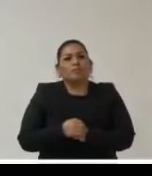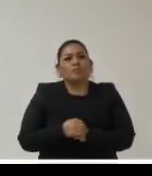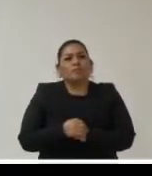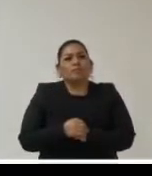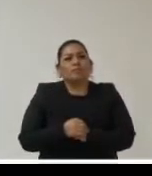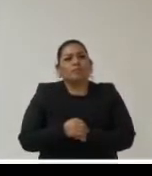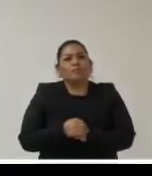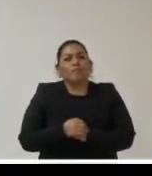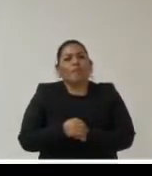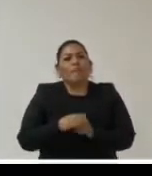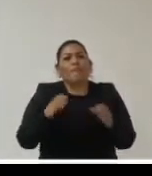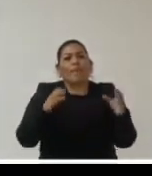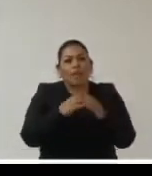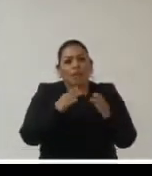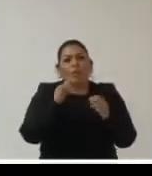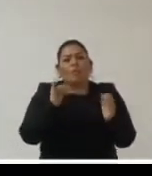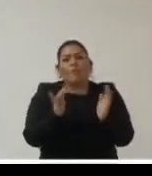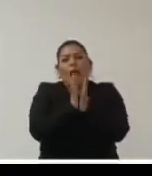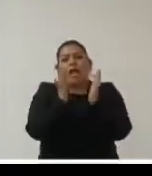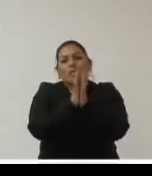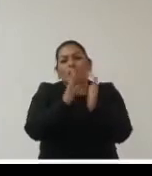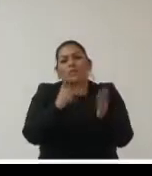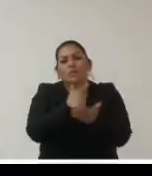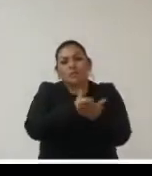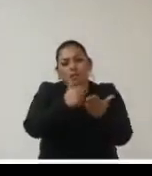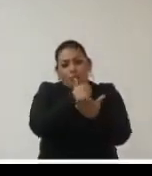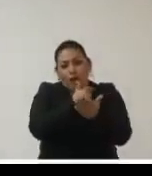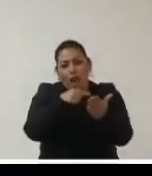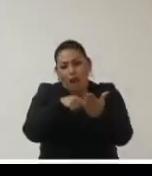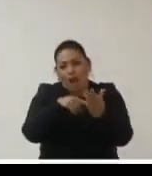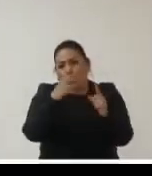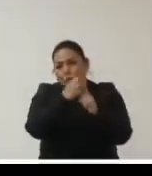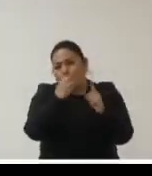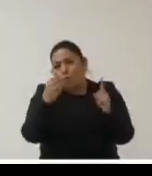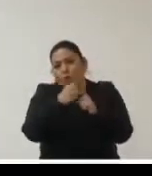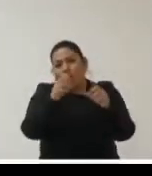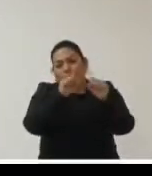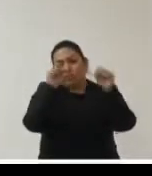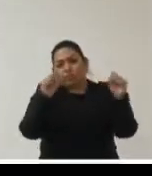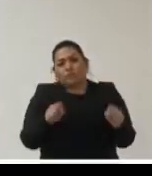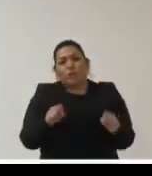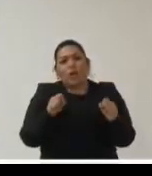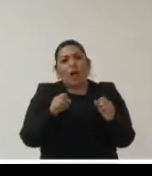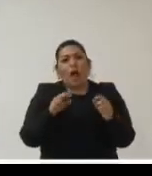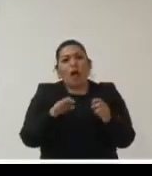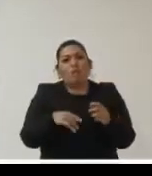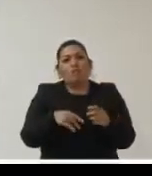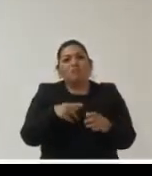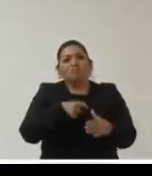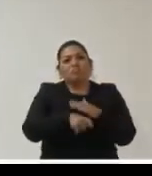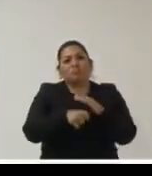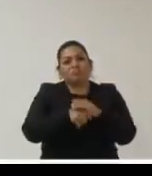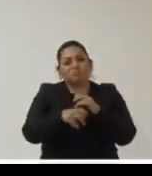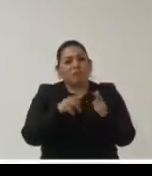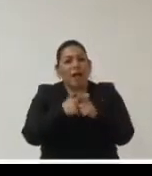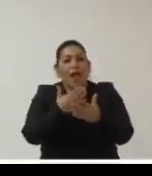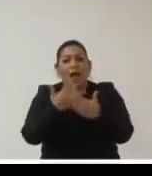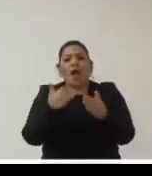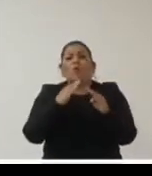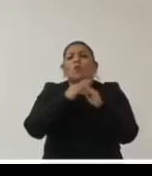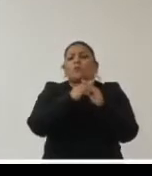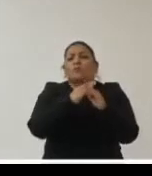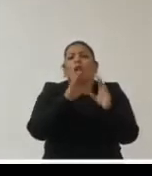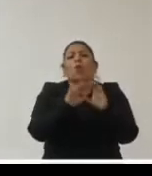Participación Ciudadana que es la instancia que coordina el Sistema Nacional Anticorrupción cómo hemos visto